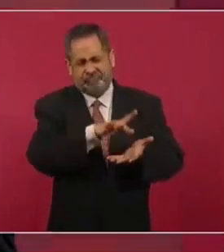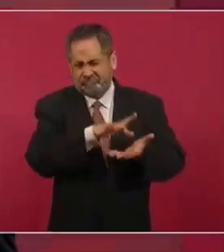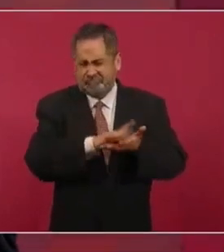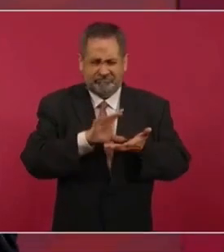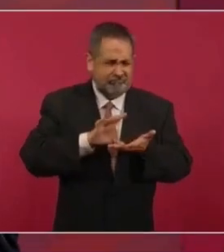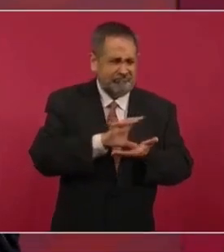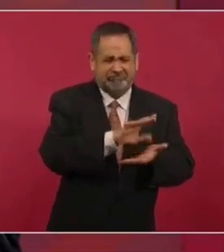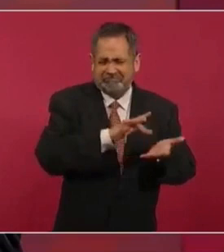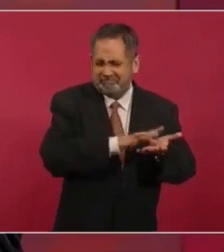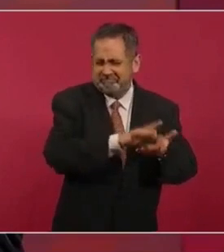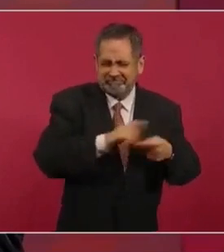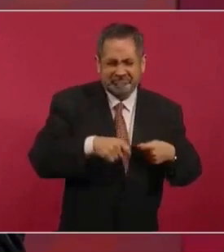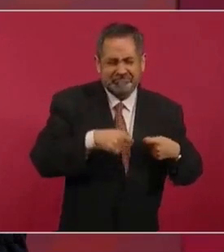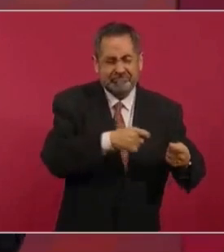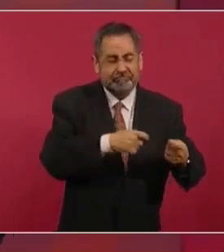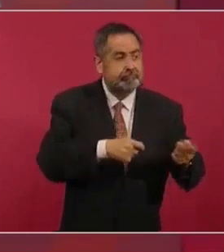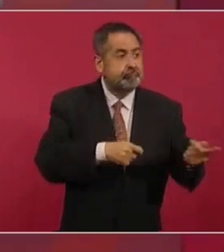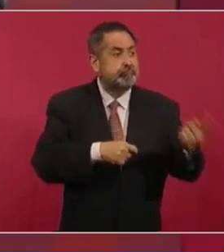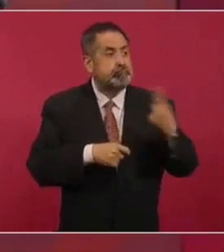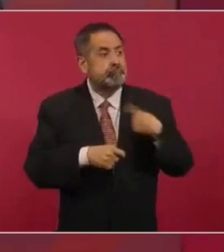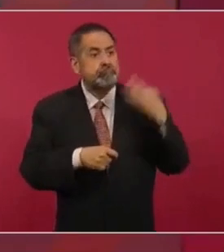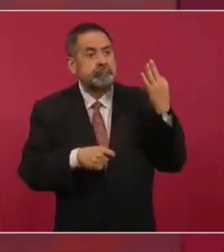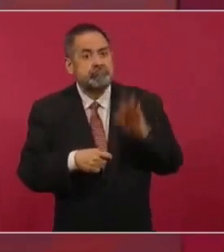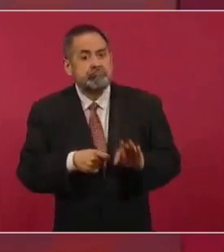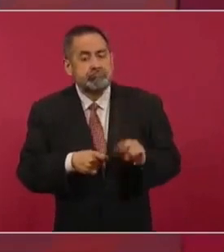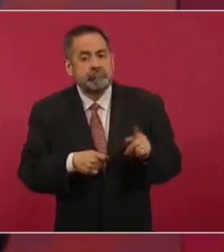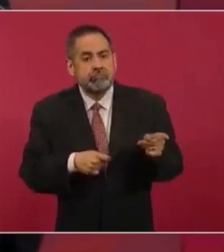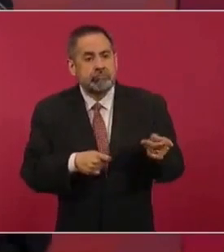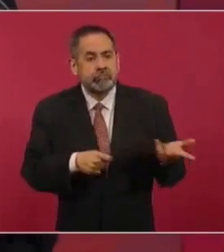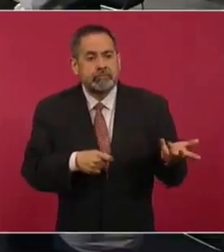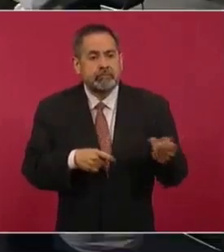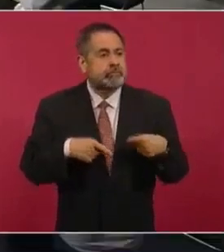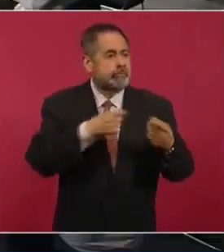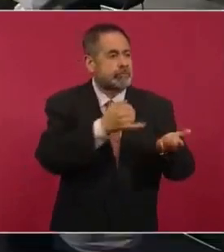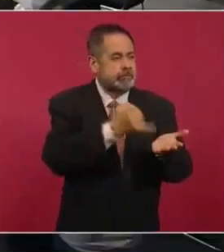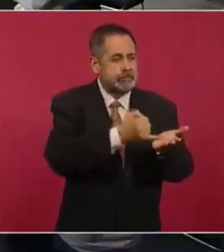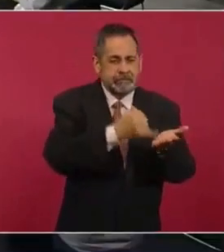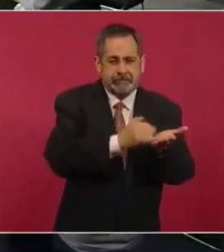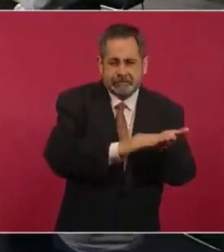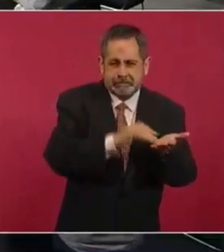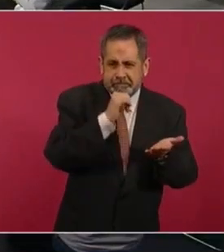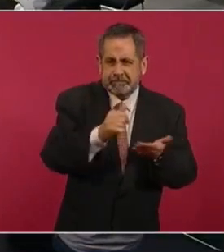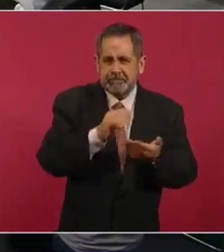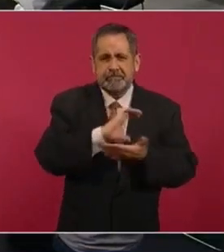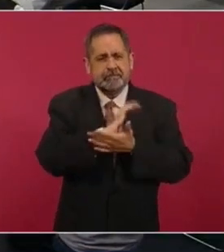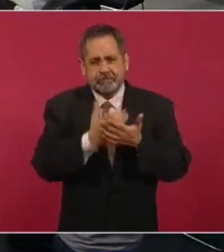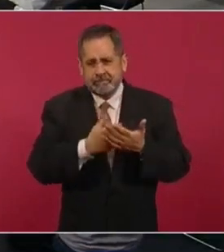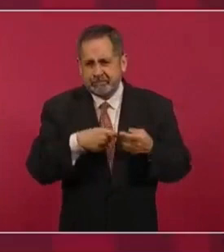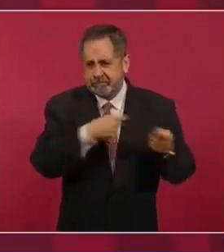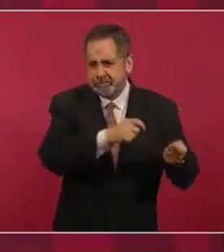todo. Les condonó impuestos, les dio contratos